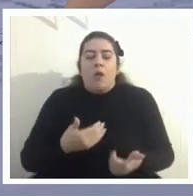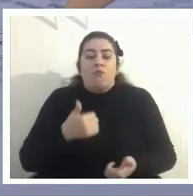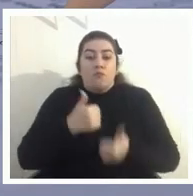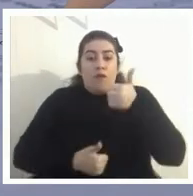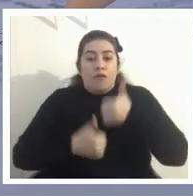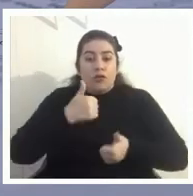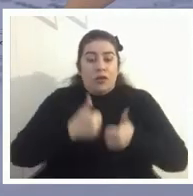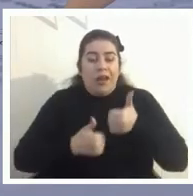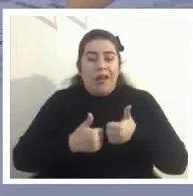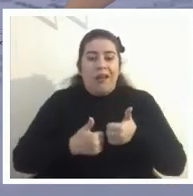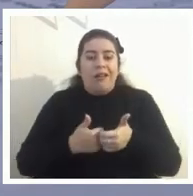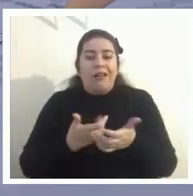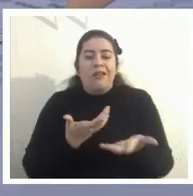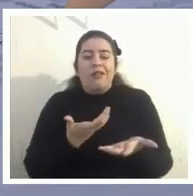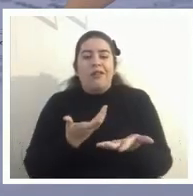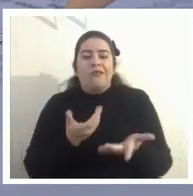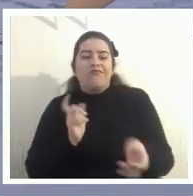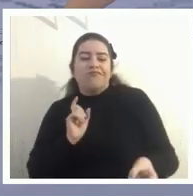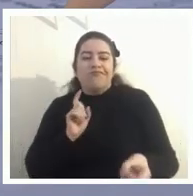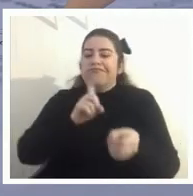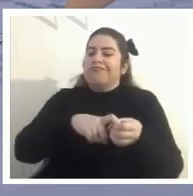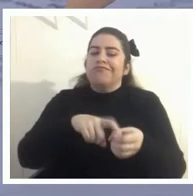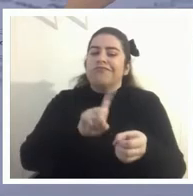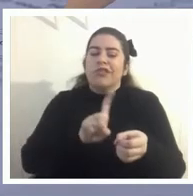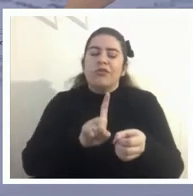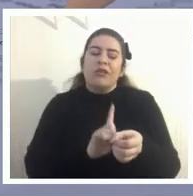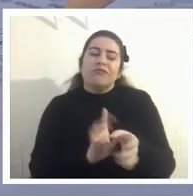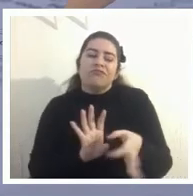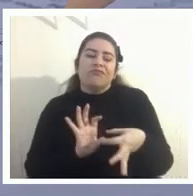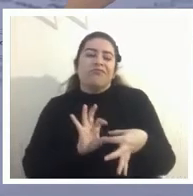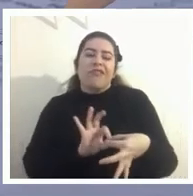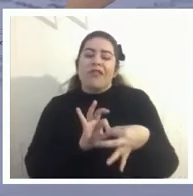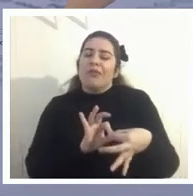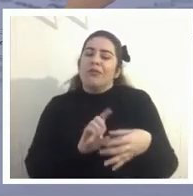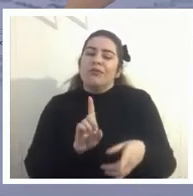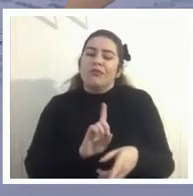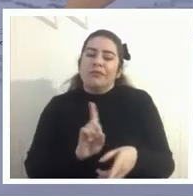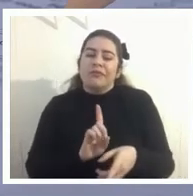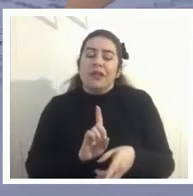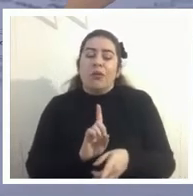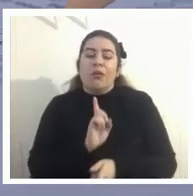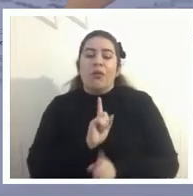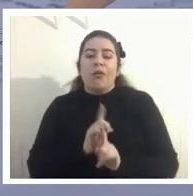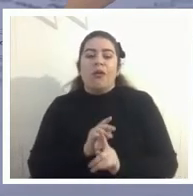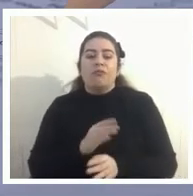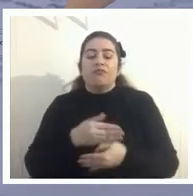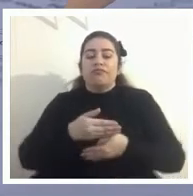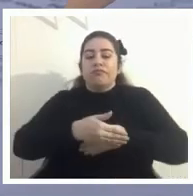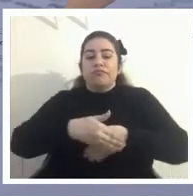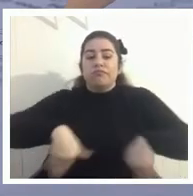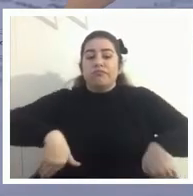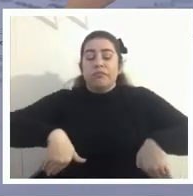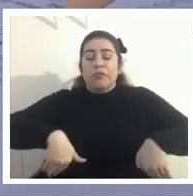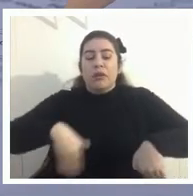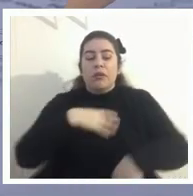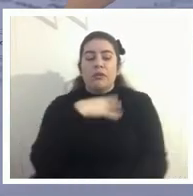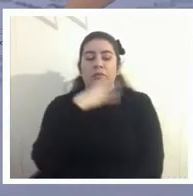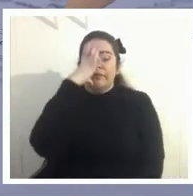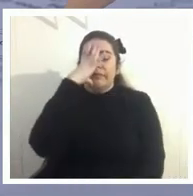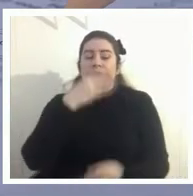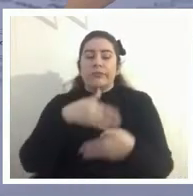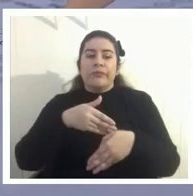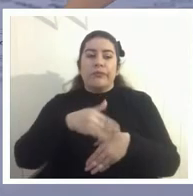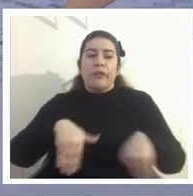desinvolucrados en cierta medida les hace les tomar una postura cínica cierto de la